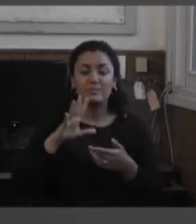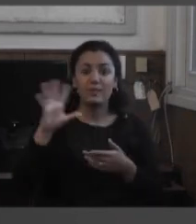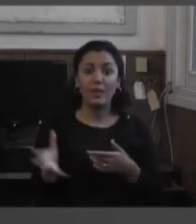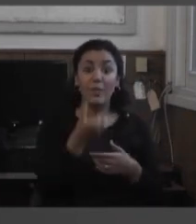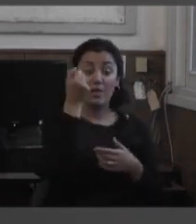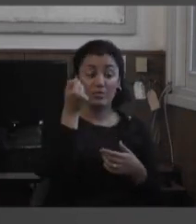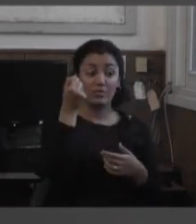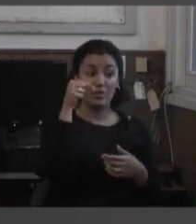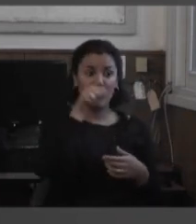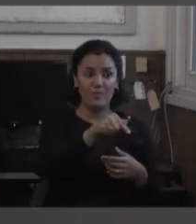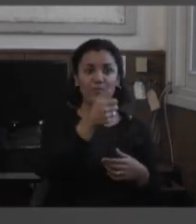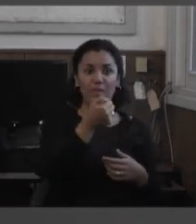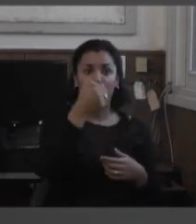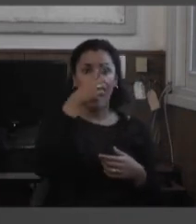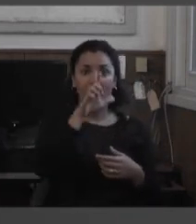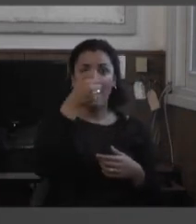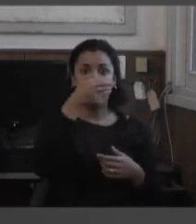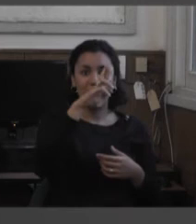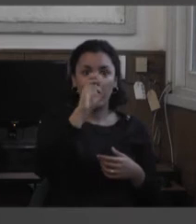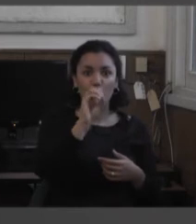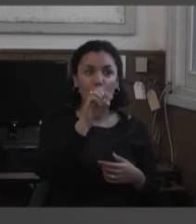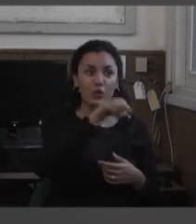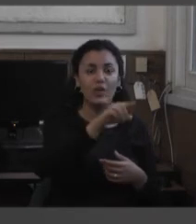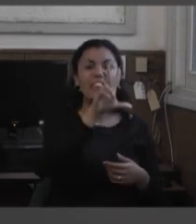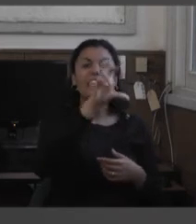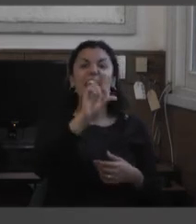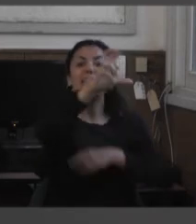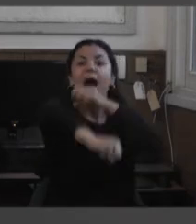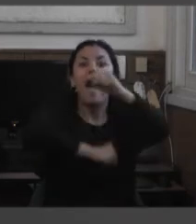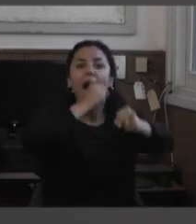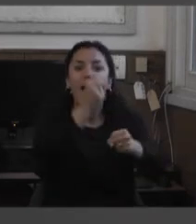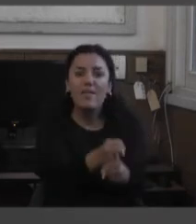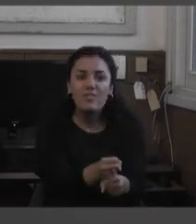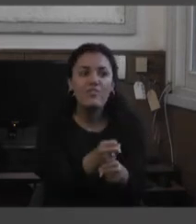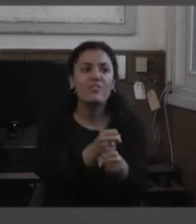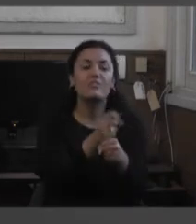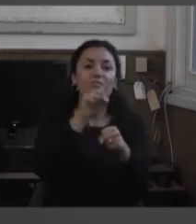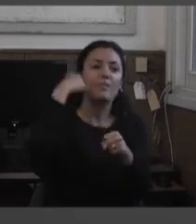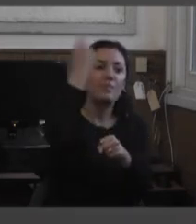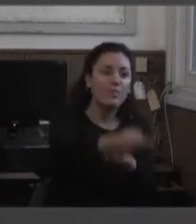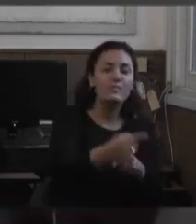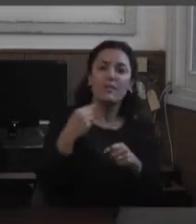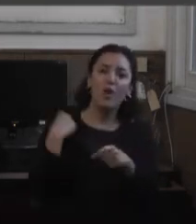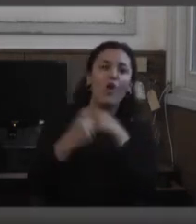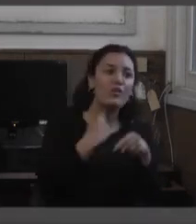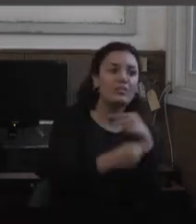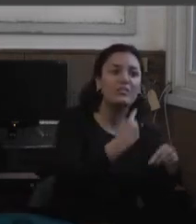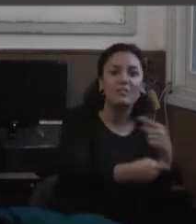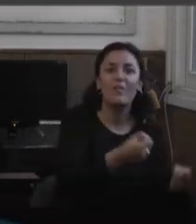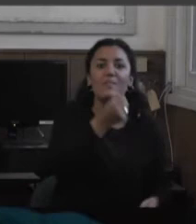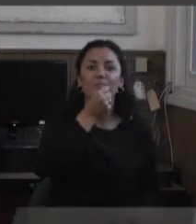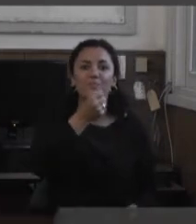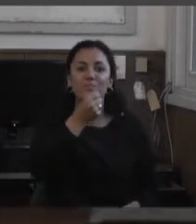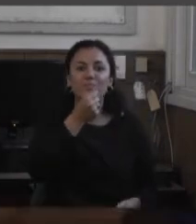Alberto 30 años después seguía transmitiendo cantando canciones ese es Alberto